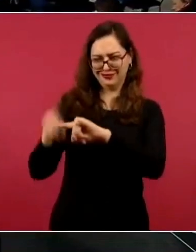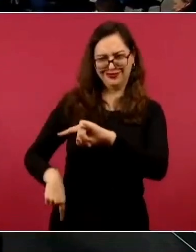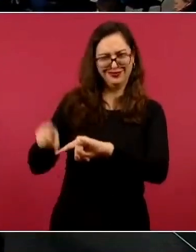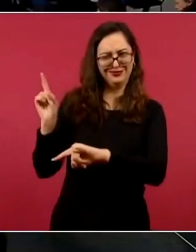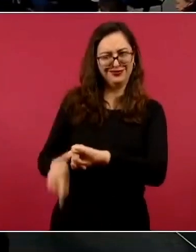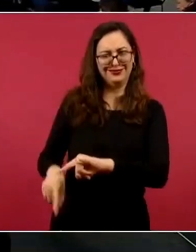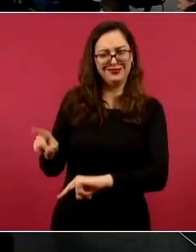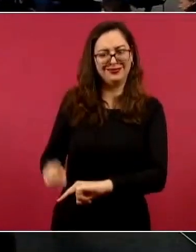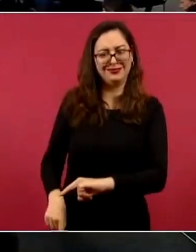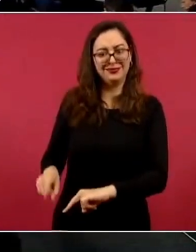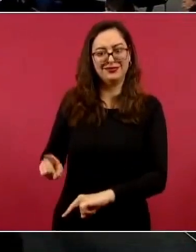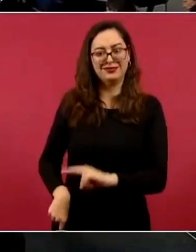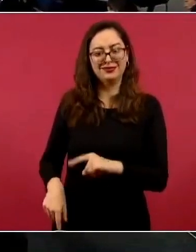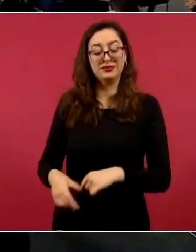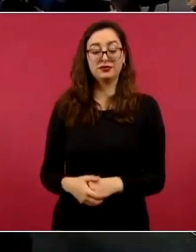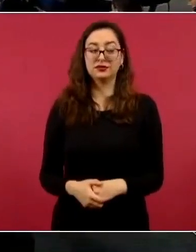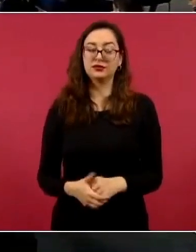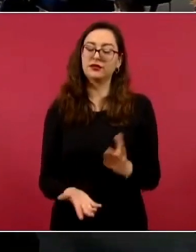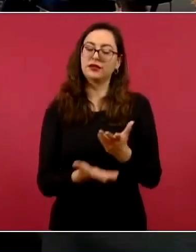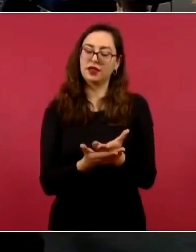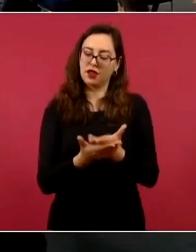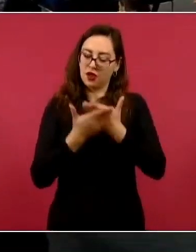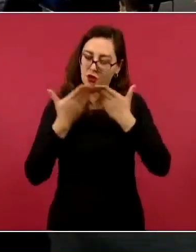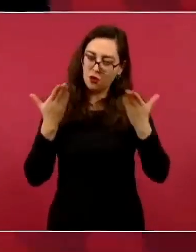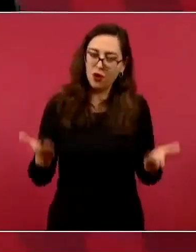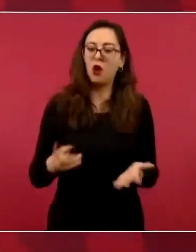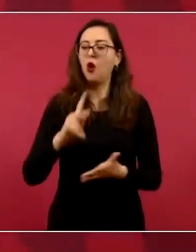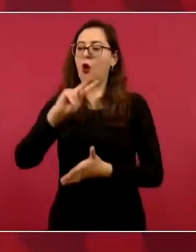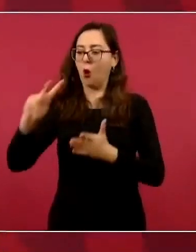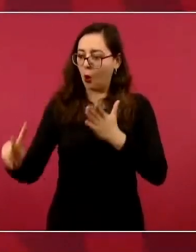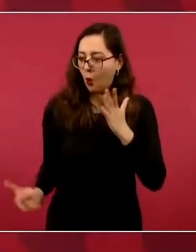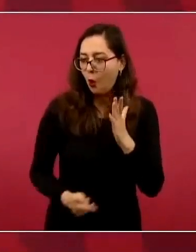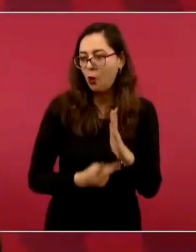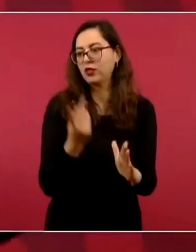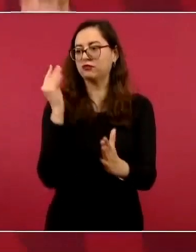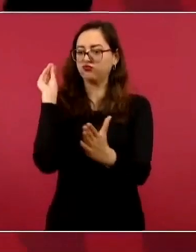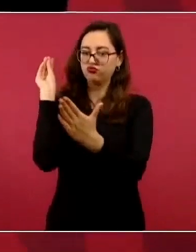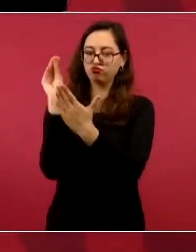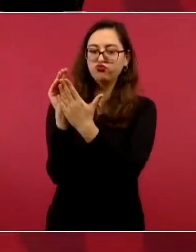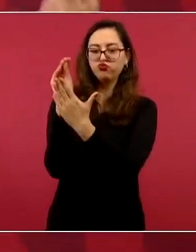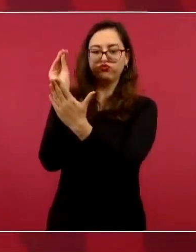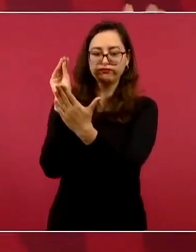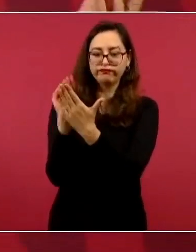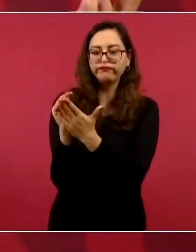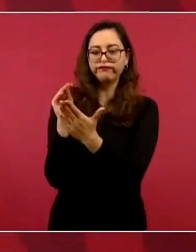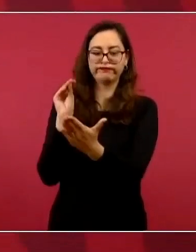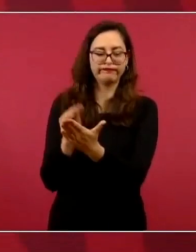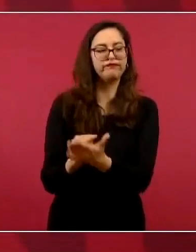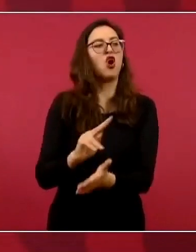y ahora no, ahora regresamos. ¿Cómo no vamos